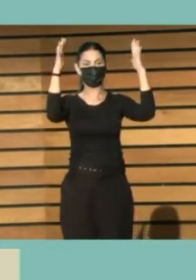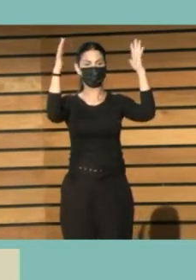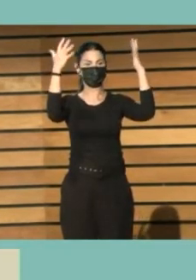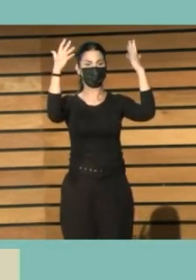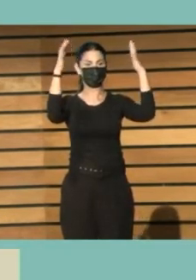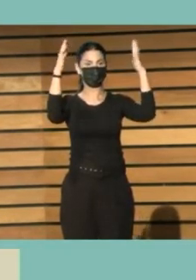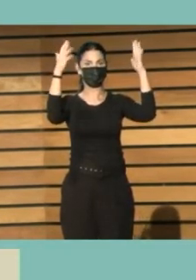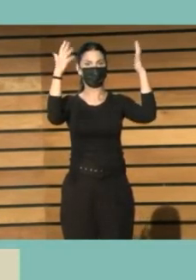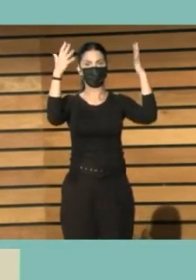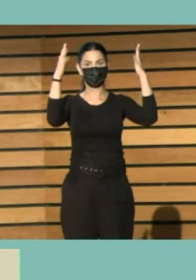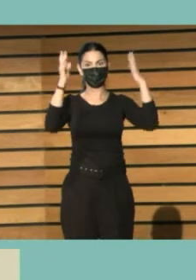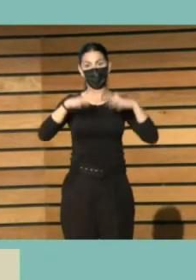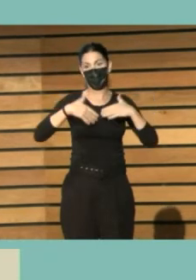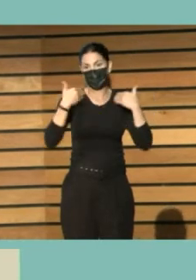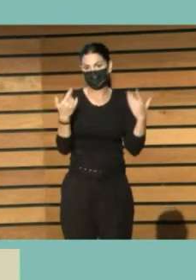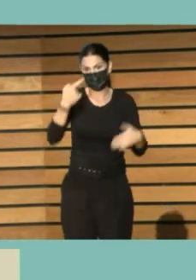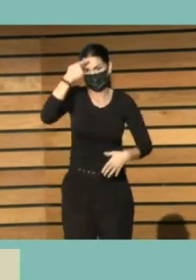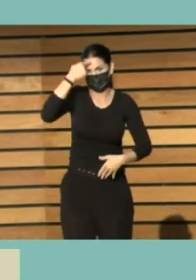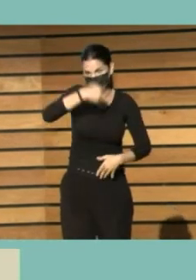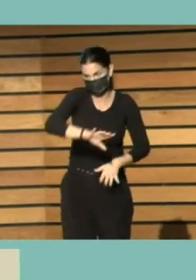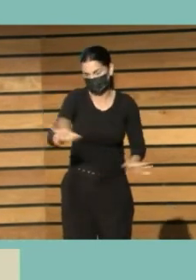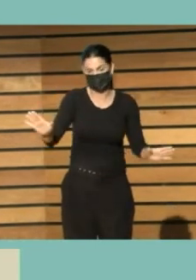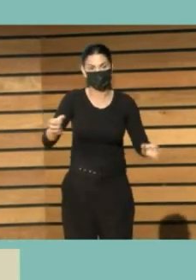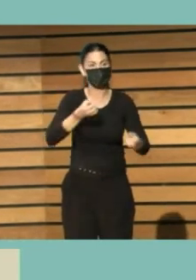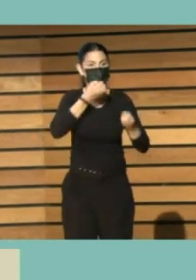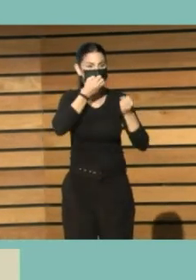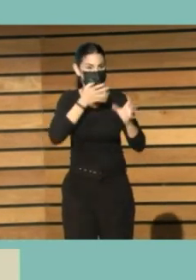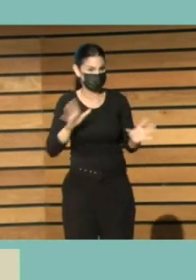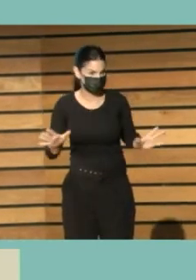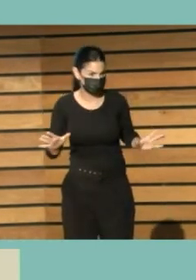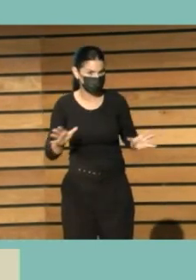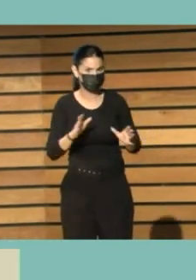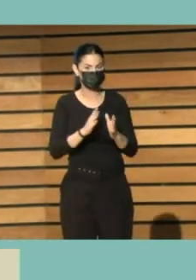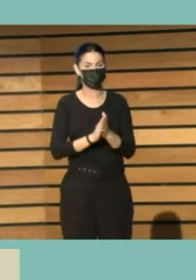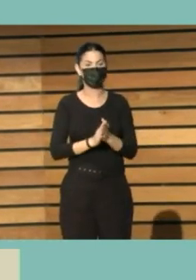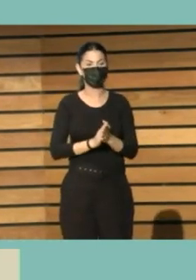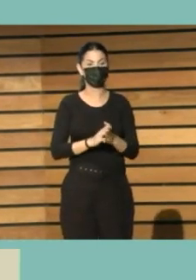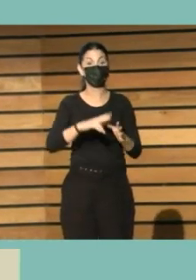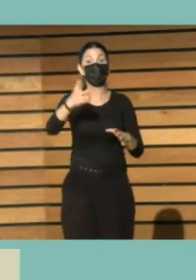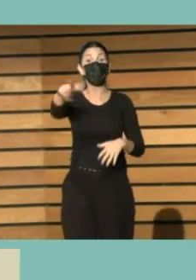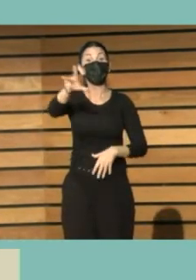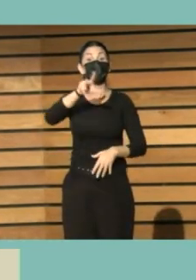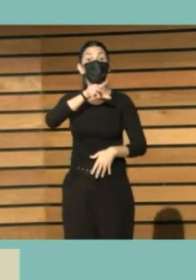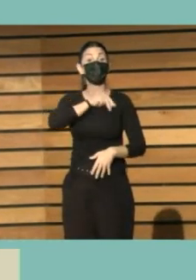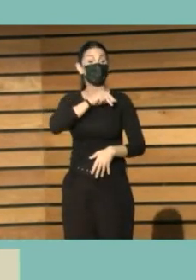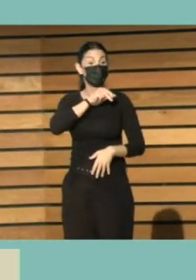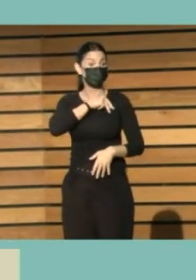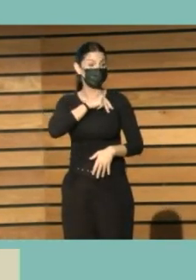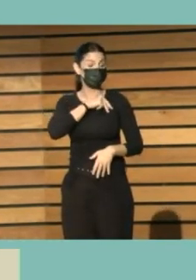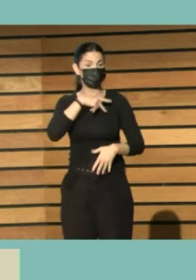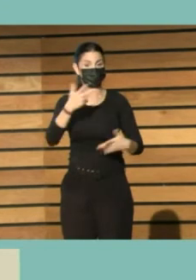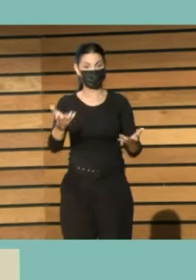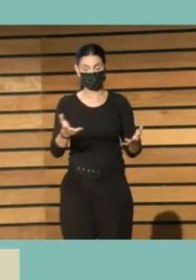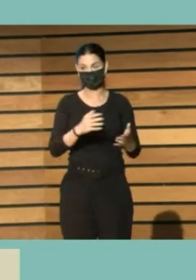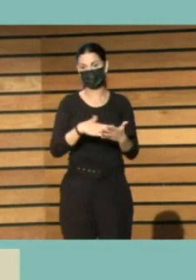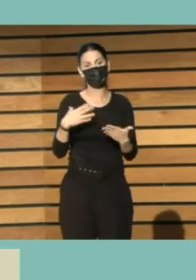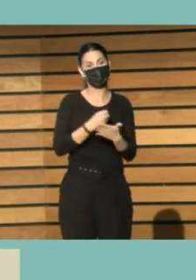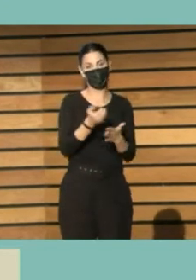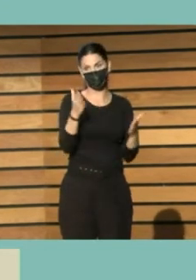Esto se sabía. Bueno, pues para los que hay en todos los congresos tenemos un premio. acertado bien porque no son todos. Más vale.